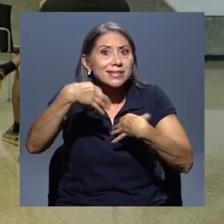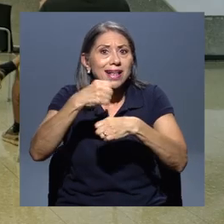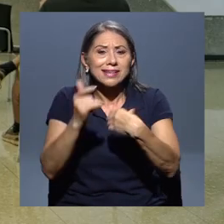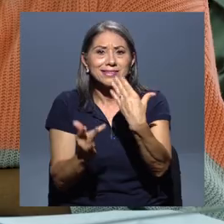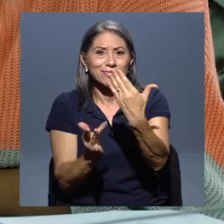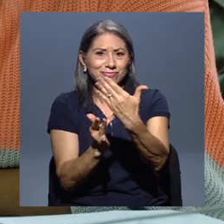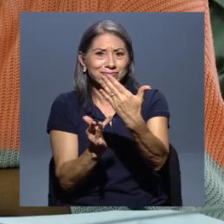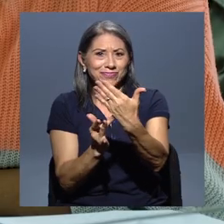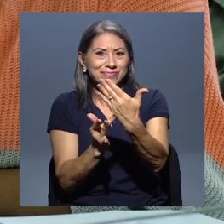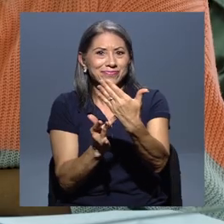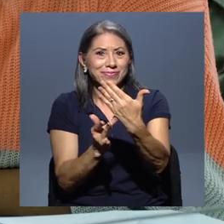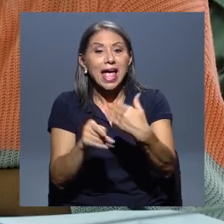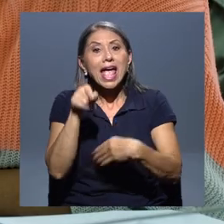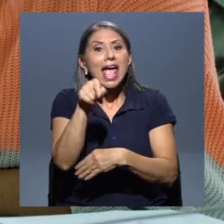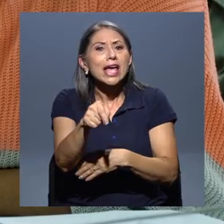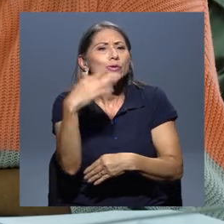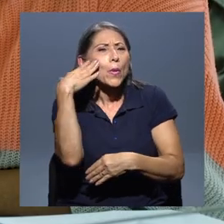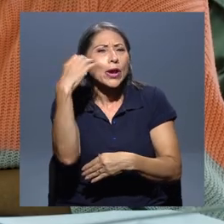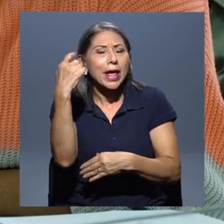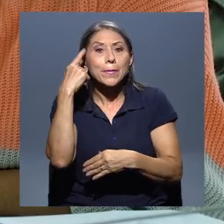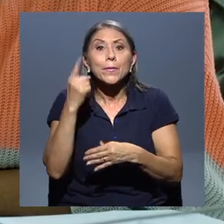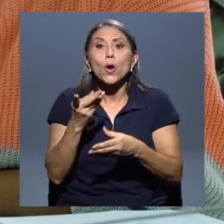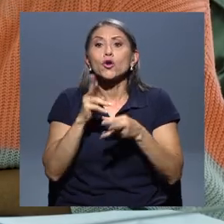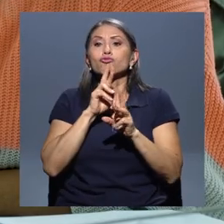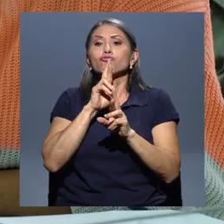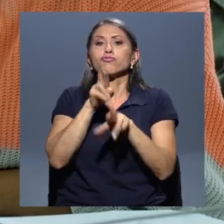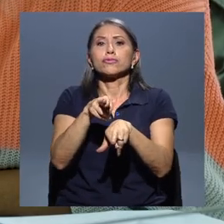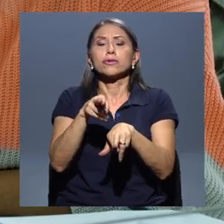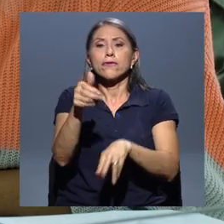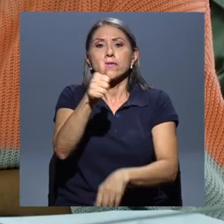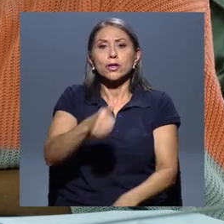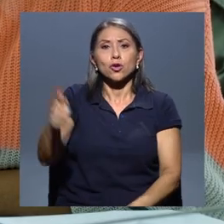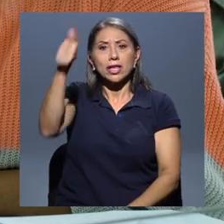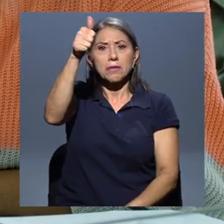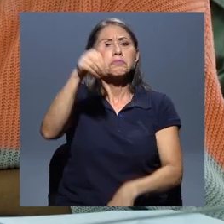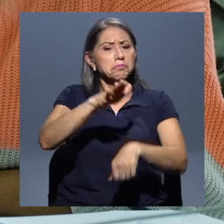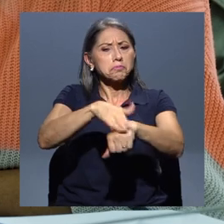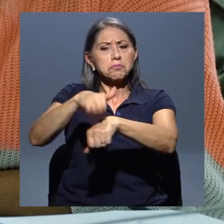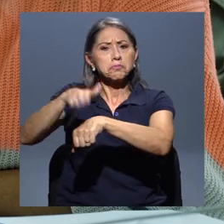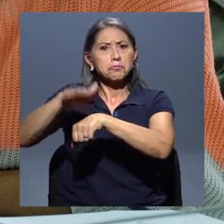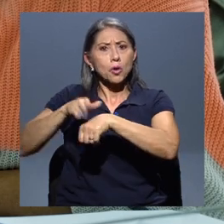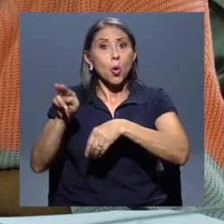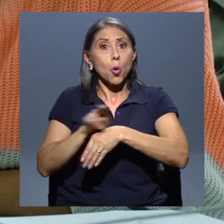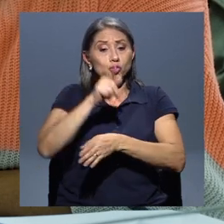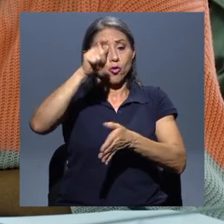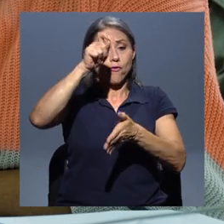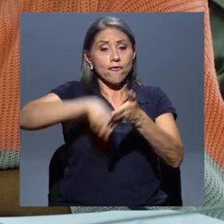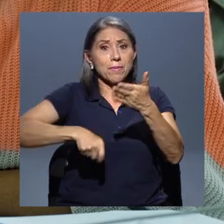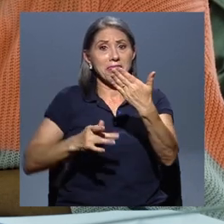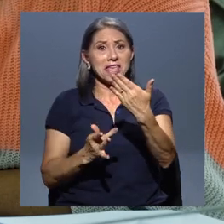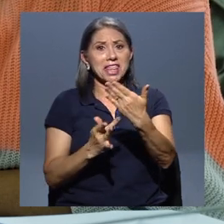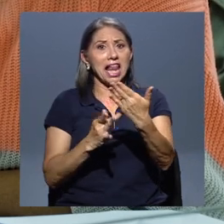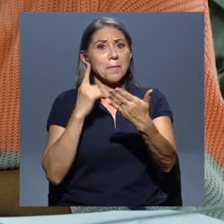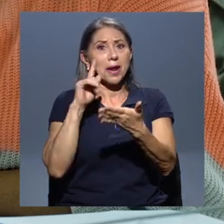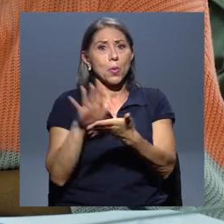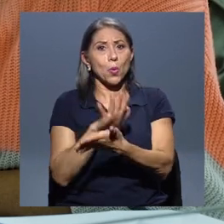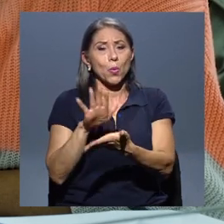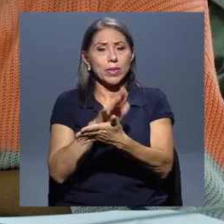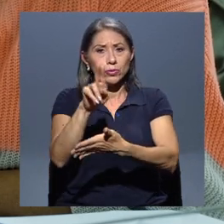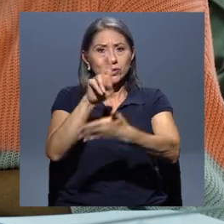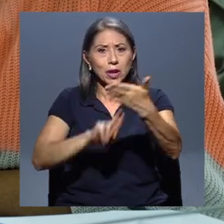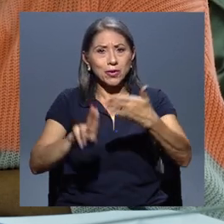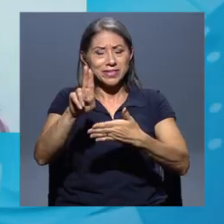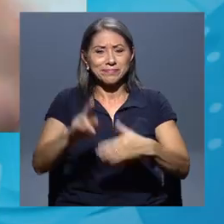digital. Esta medida se da tras una resolución de la rectoría, la cual autorizó el uso de la firma digital para documentos que se producen en la